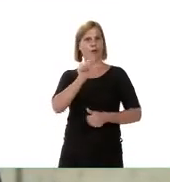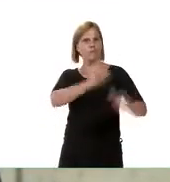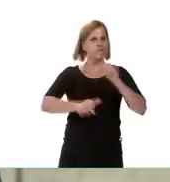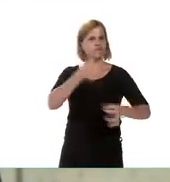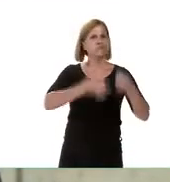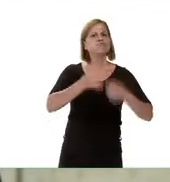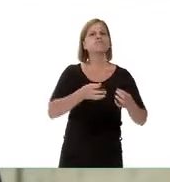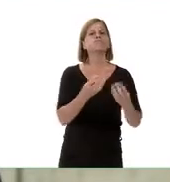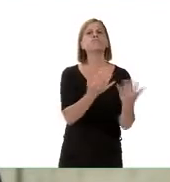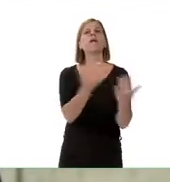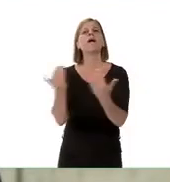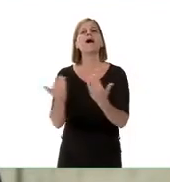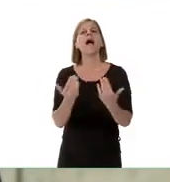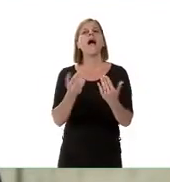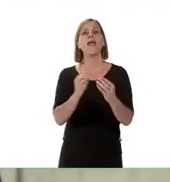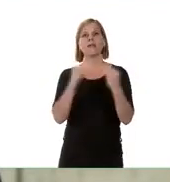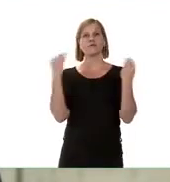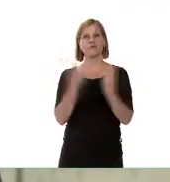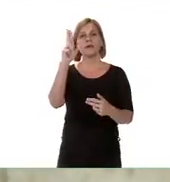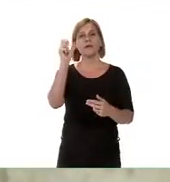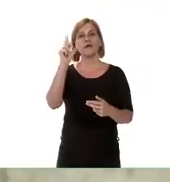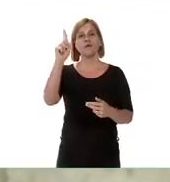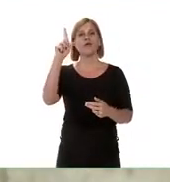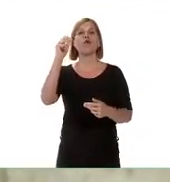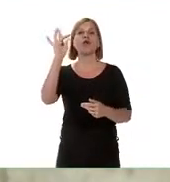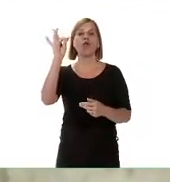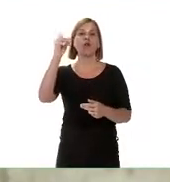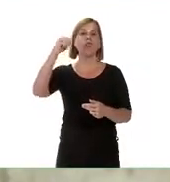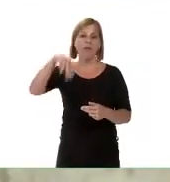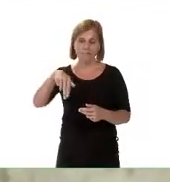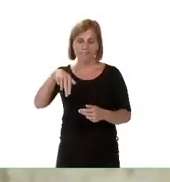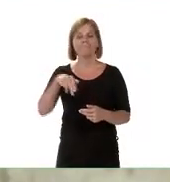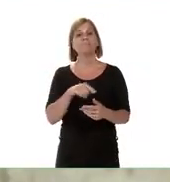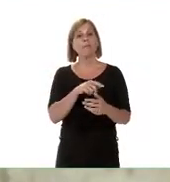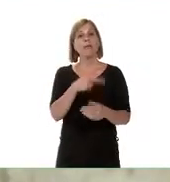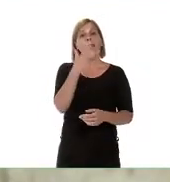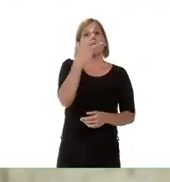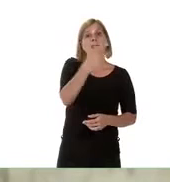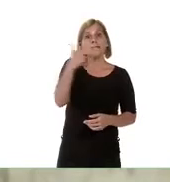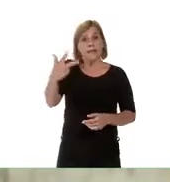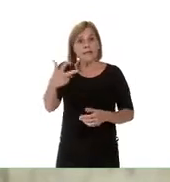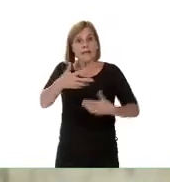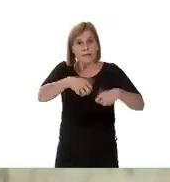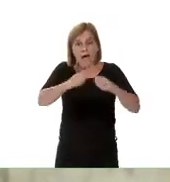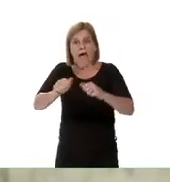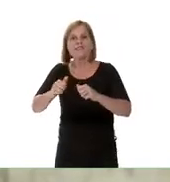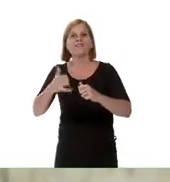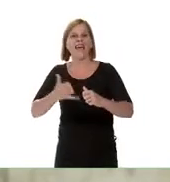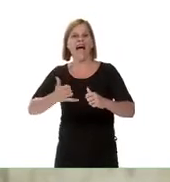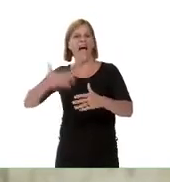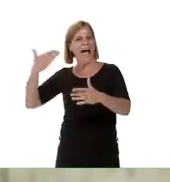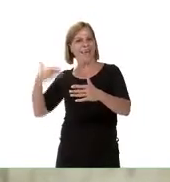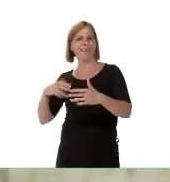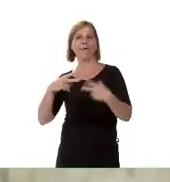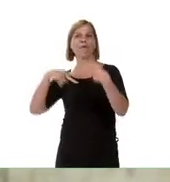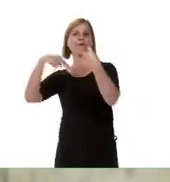de estas muestras y es por eso que empezaron a aumentar los casos. 33 de estos casos tienen el antecedente de viaje al exterior, pero